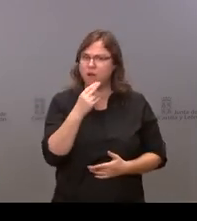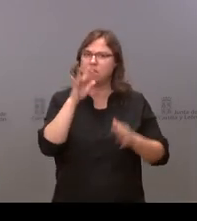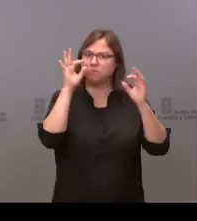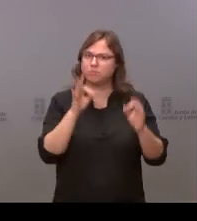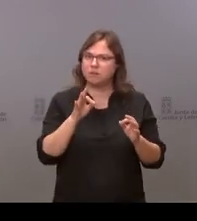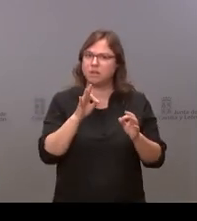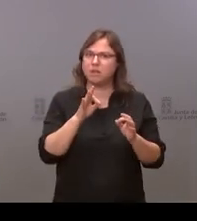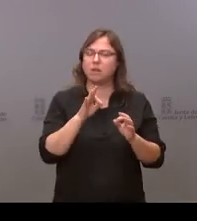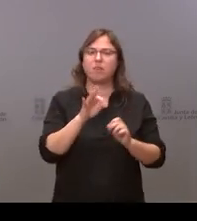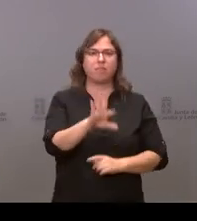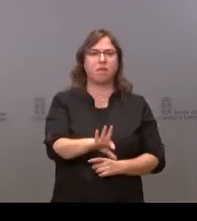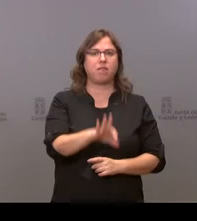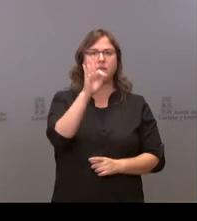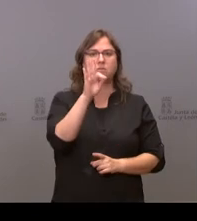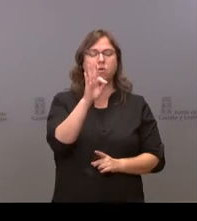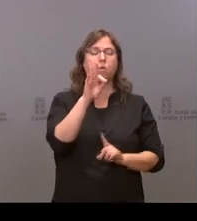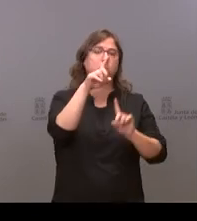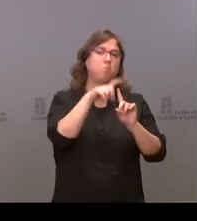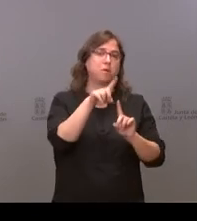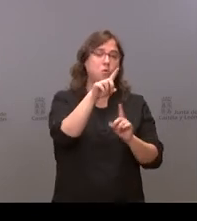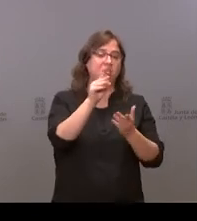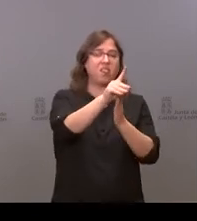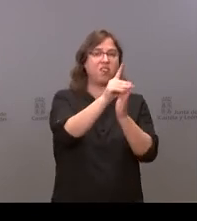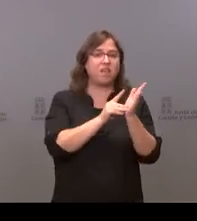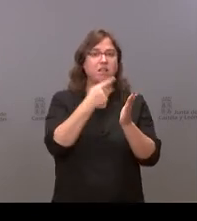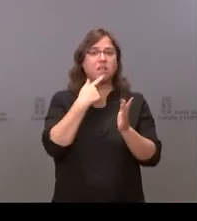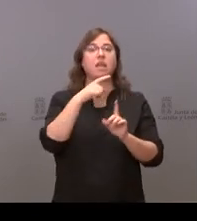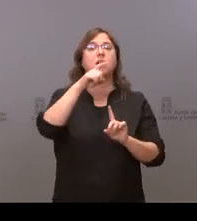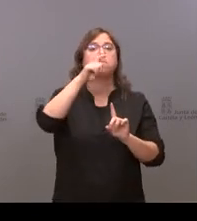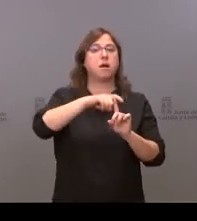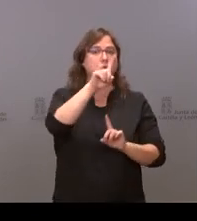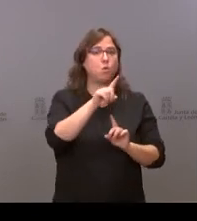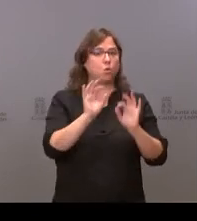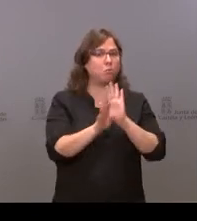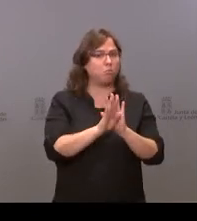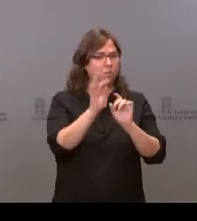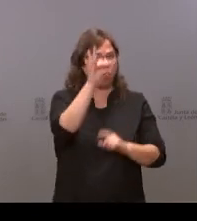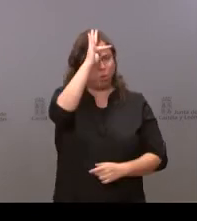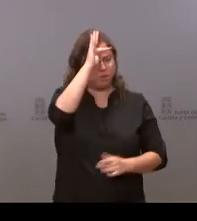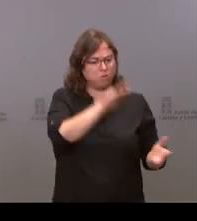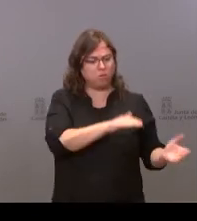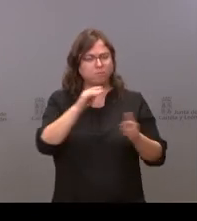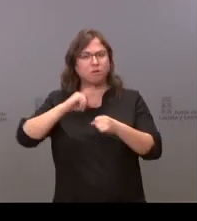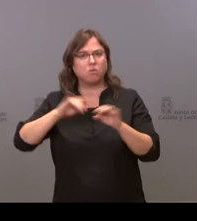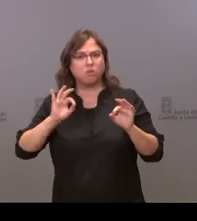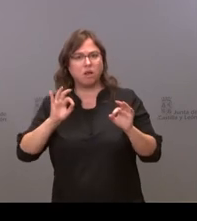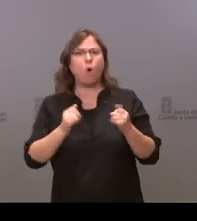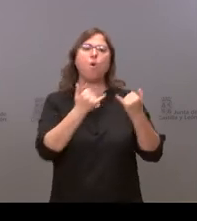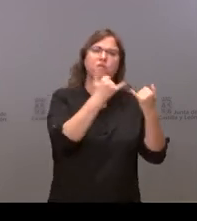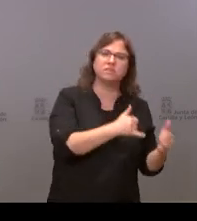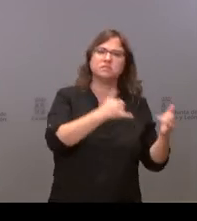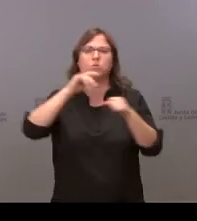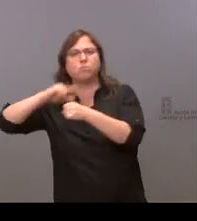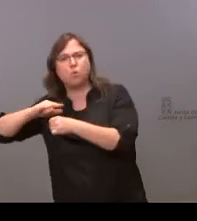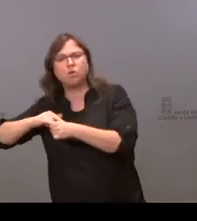se ha tomado la decisión en el decreto de que el día 1 de mayo permanezca la fecha intacta del domingo 1 de mayo sin pasar al lunes